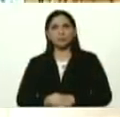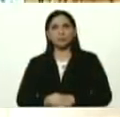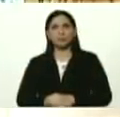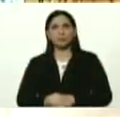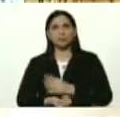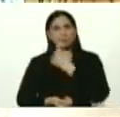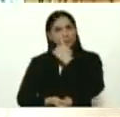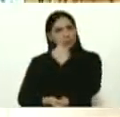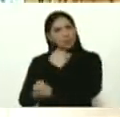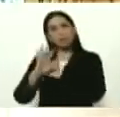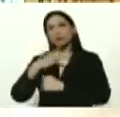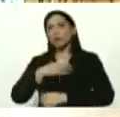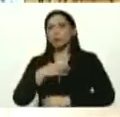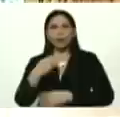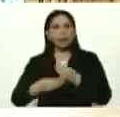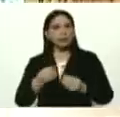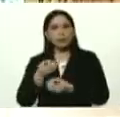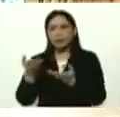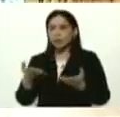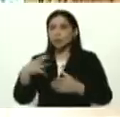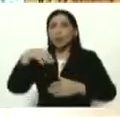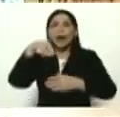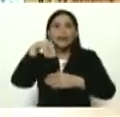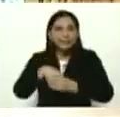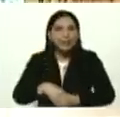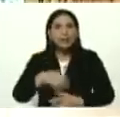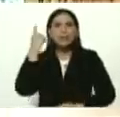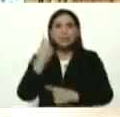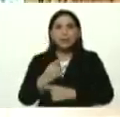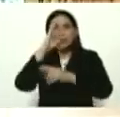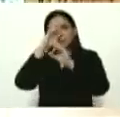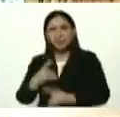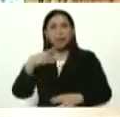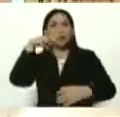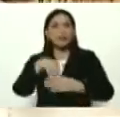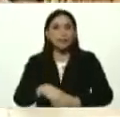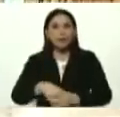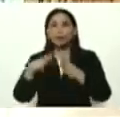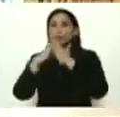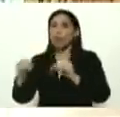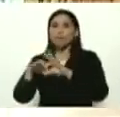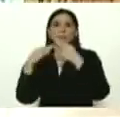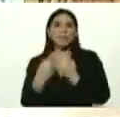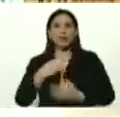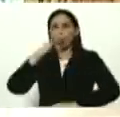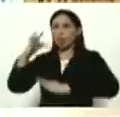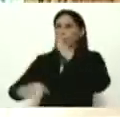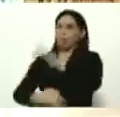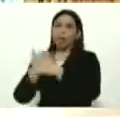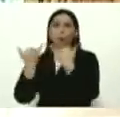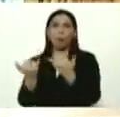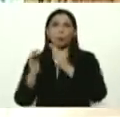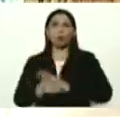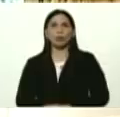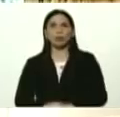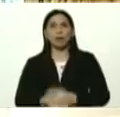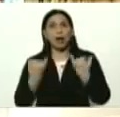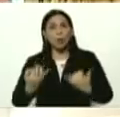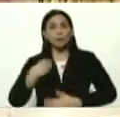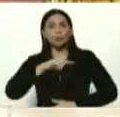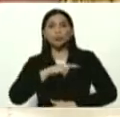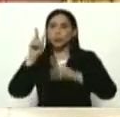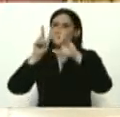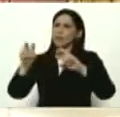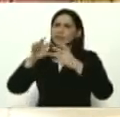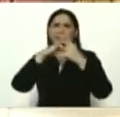No puede ser, Dios mío. Tenemos cuarentenas, cuarentenas. Y toda esa familia está infectada. Y estamos revisando